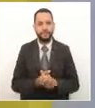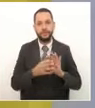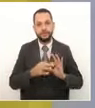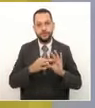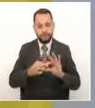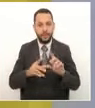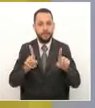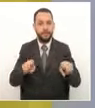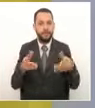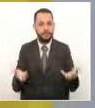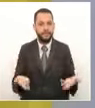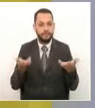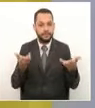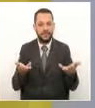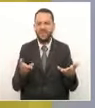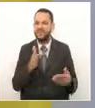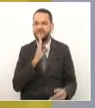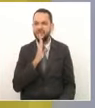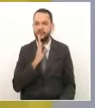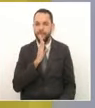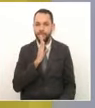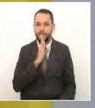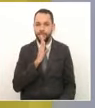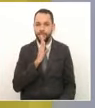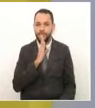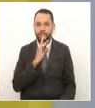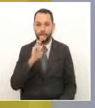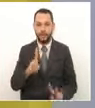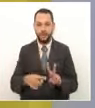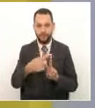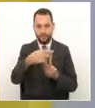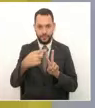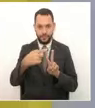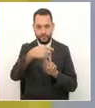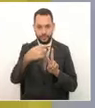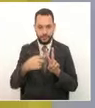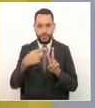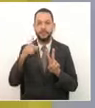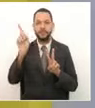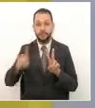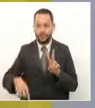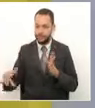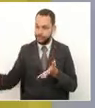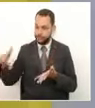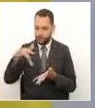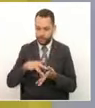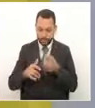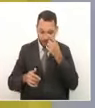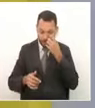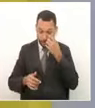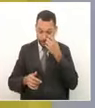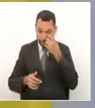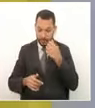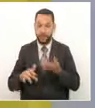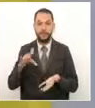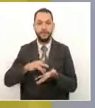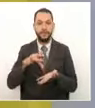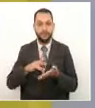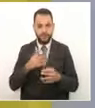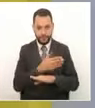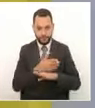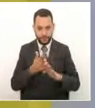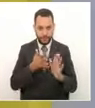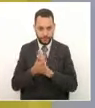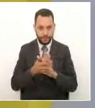extendemos la mano en este momento a nuestros dos invitados especiales, quienes nos acompañarán durante esta segunda y última parte